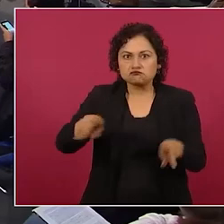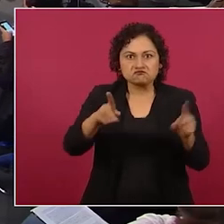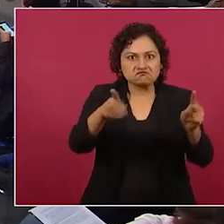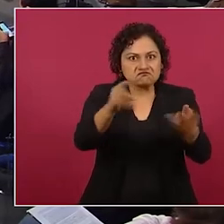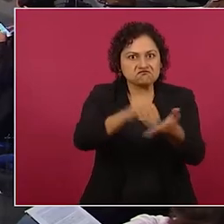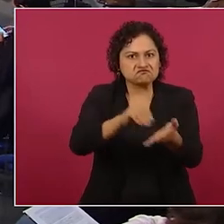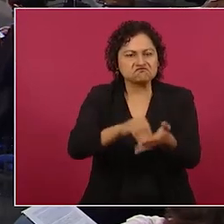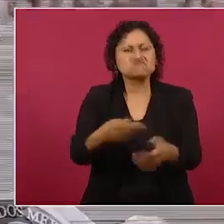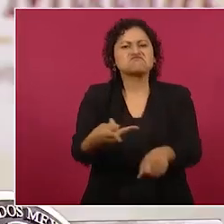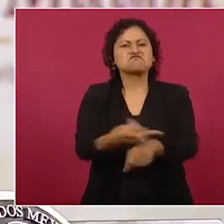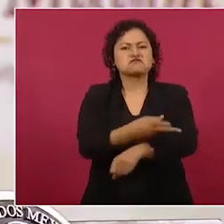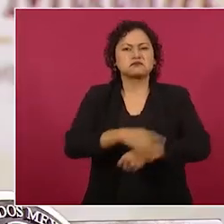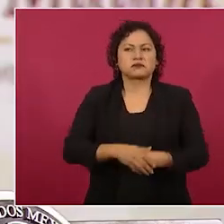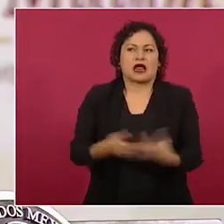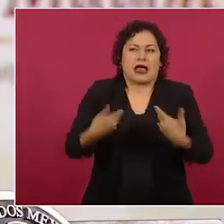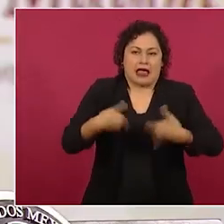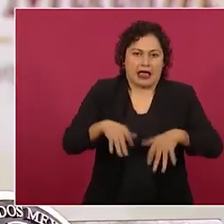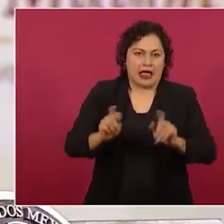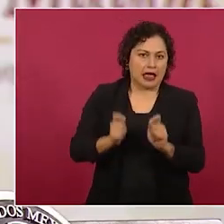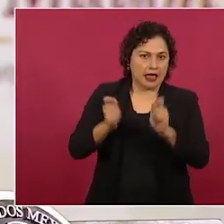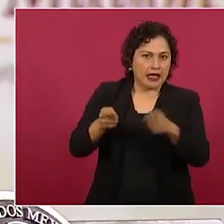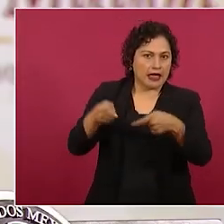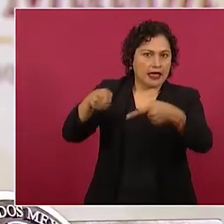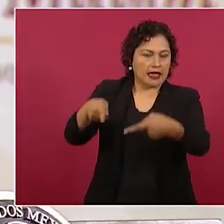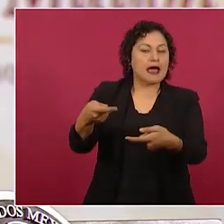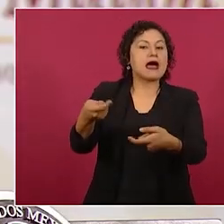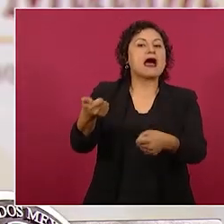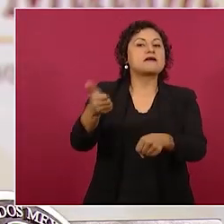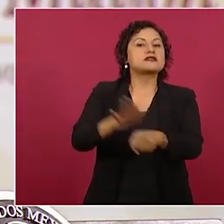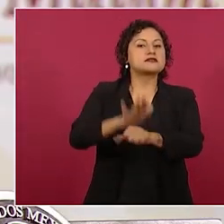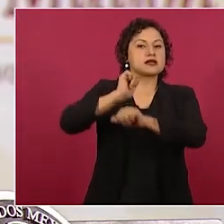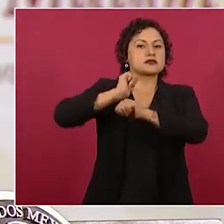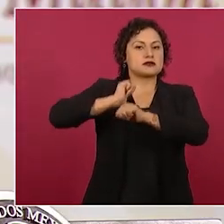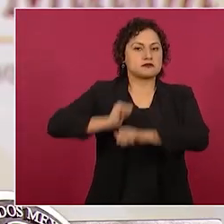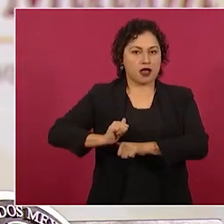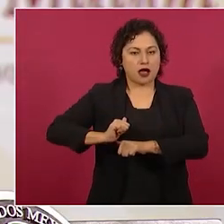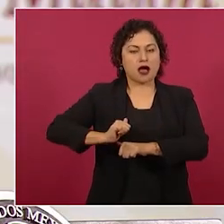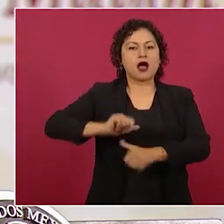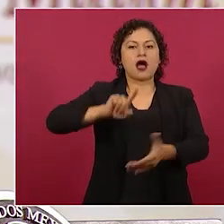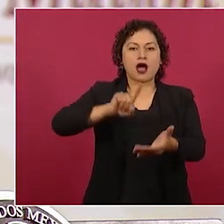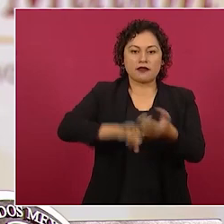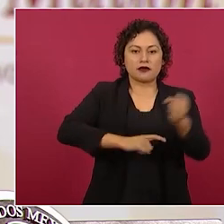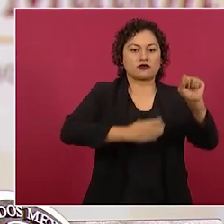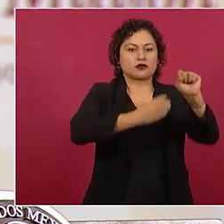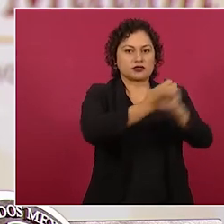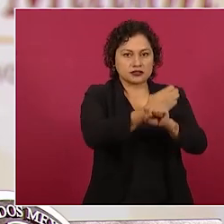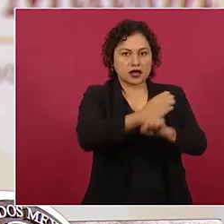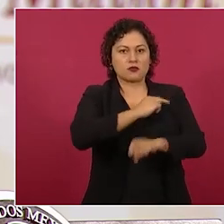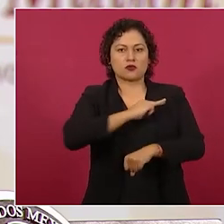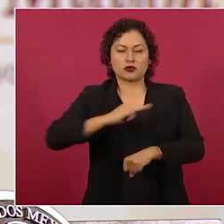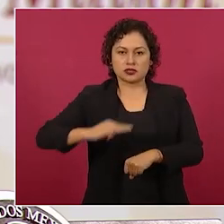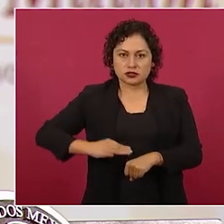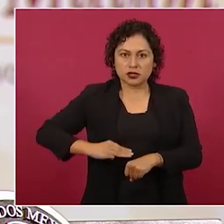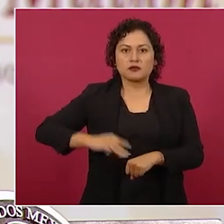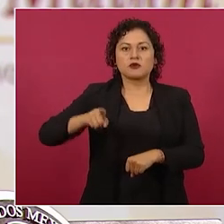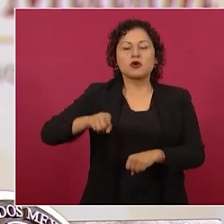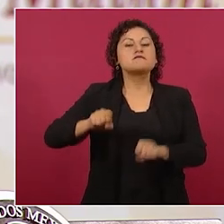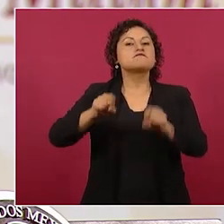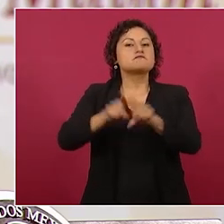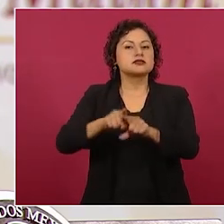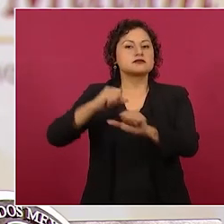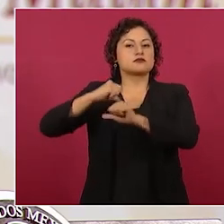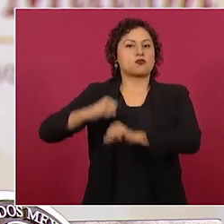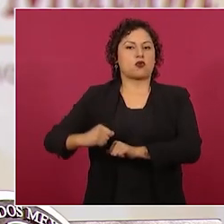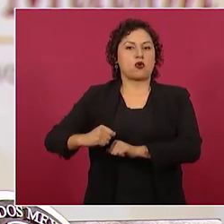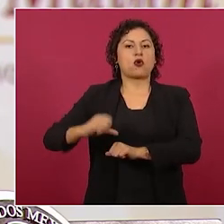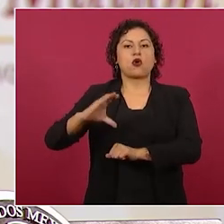autoridades administrativas en los municipios o en los estados y a las autoridades federales de salud a la COFEPRIS vigilar